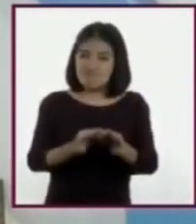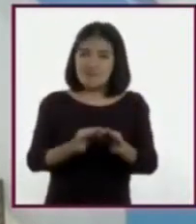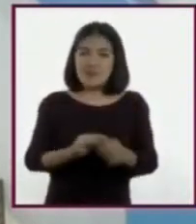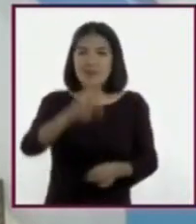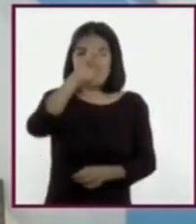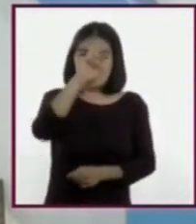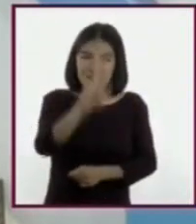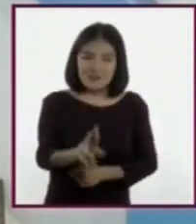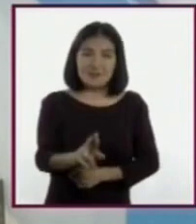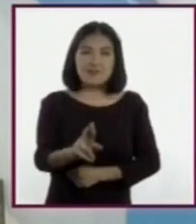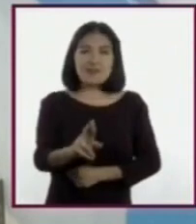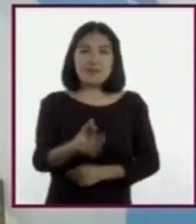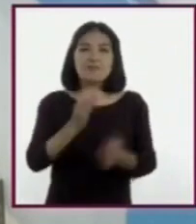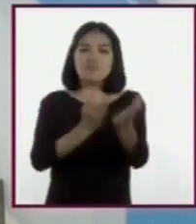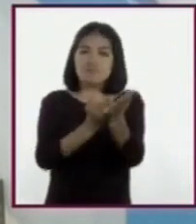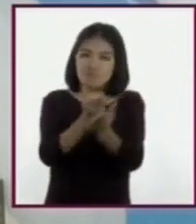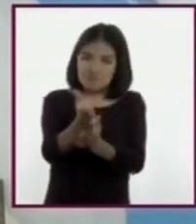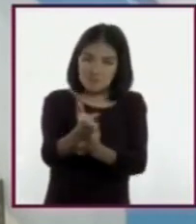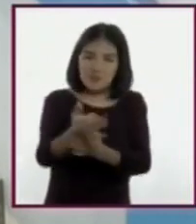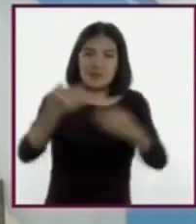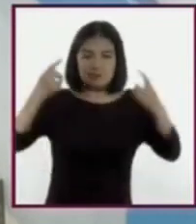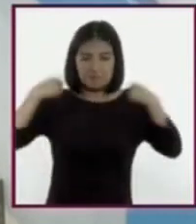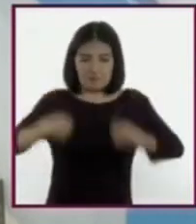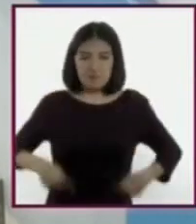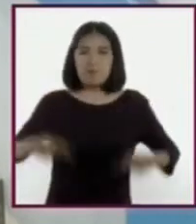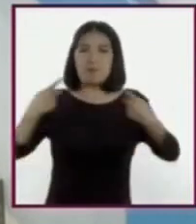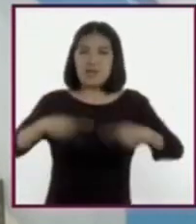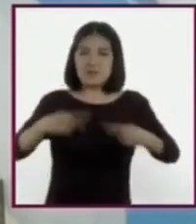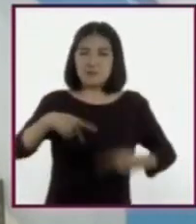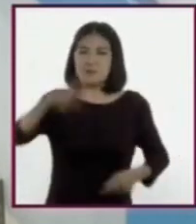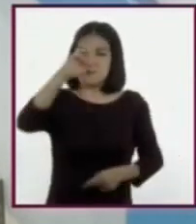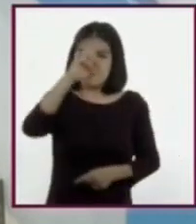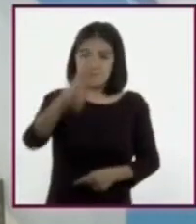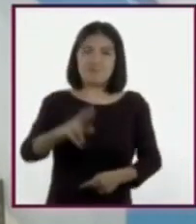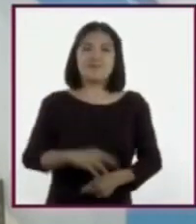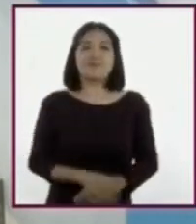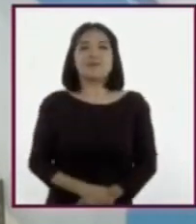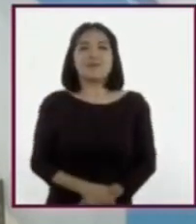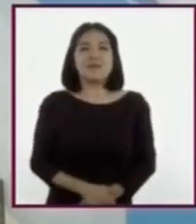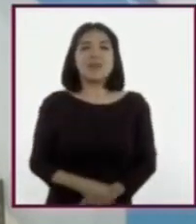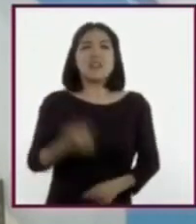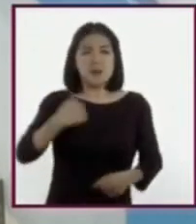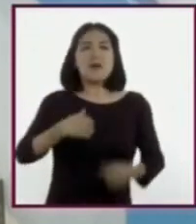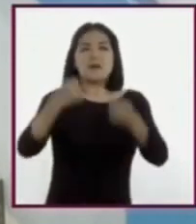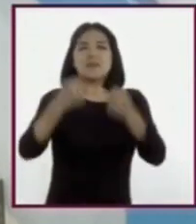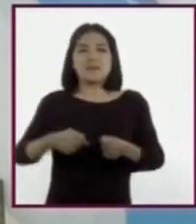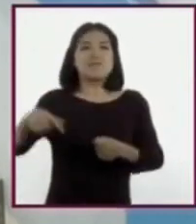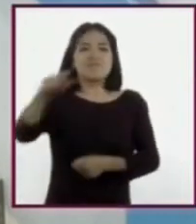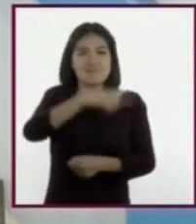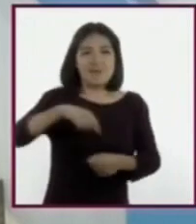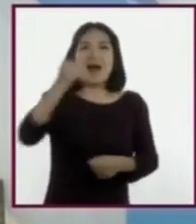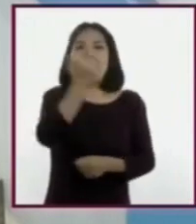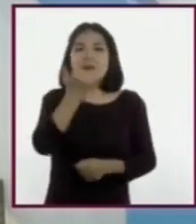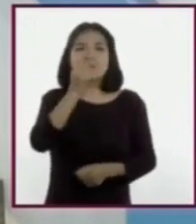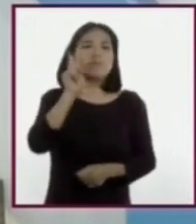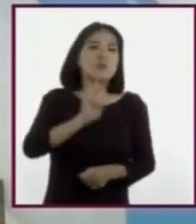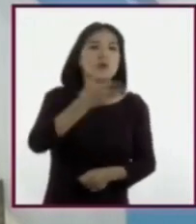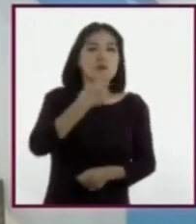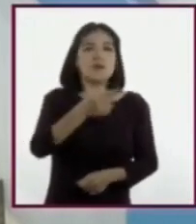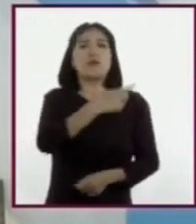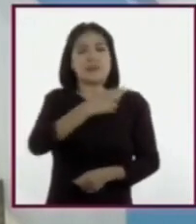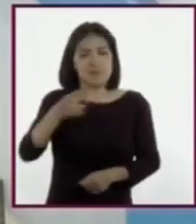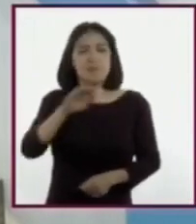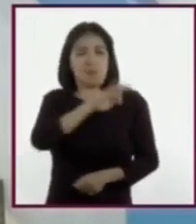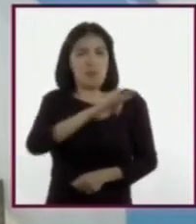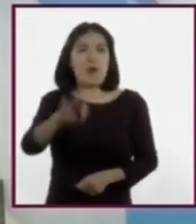respeto, fidelidad y dignidad. Estoy seguro que nuestros alumnos y alumnas pueden aprender a tener una